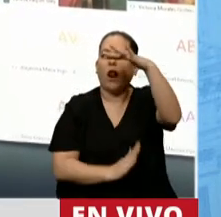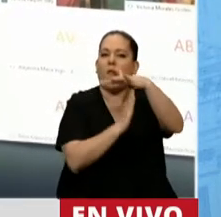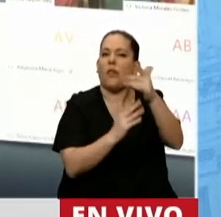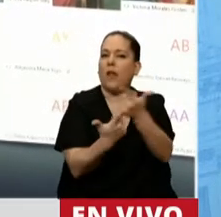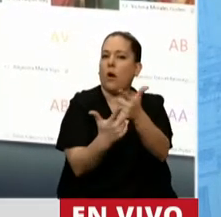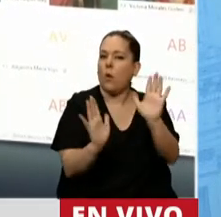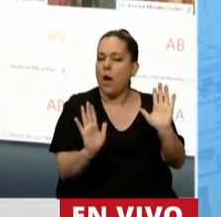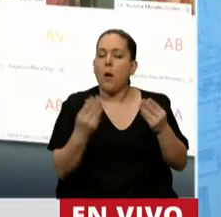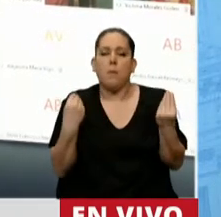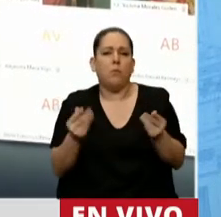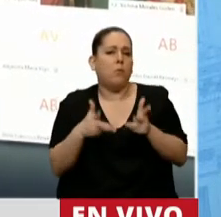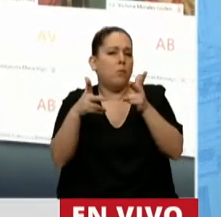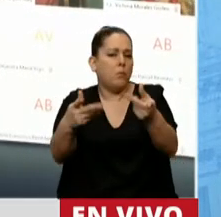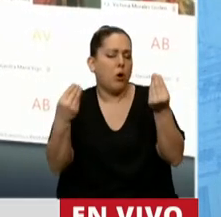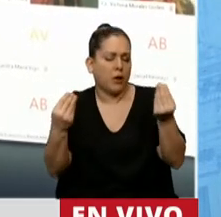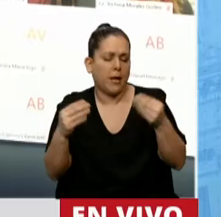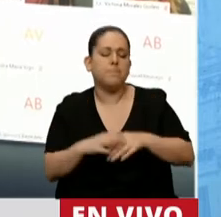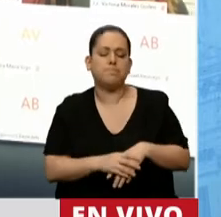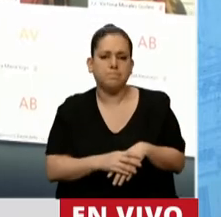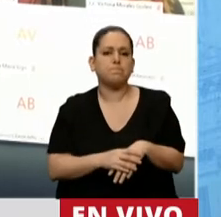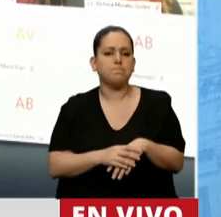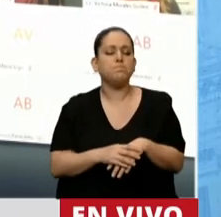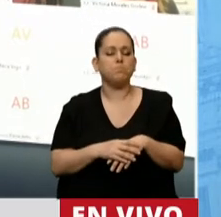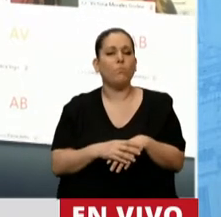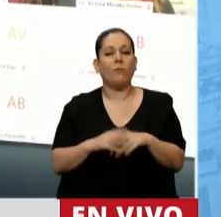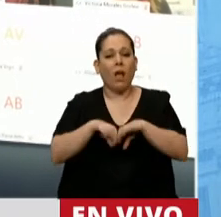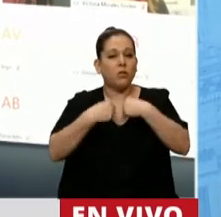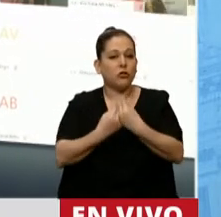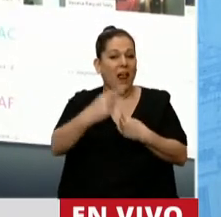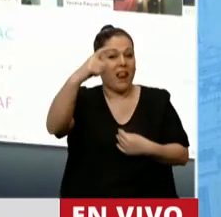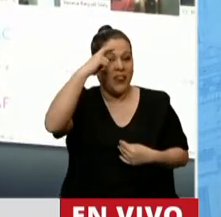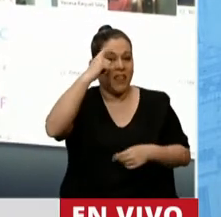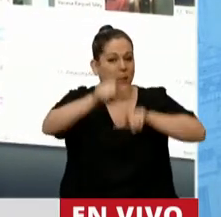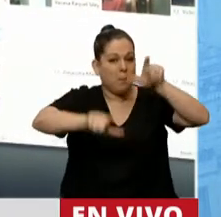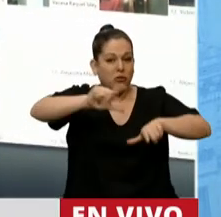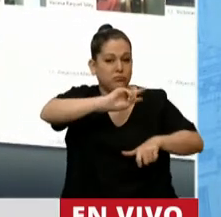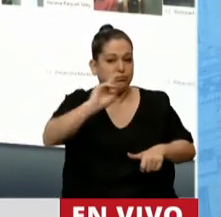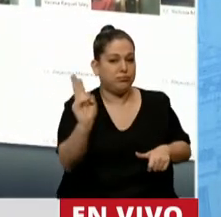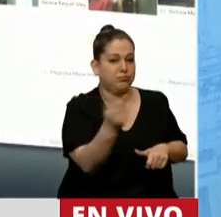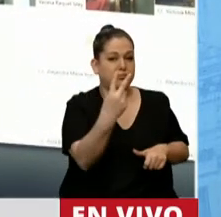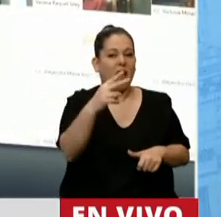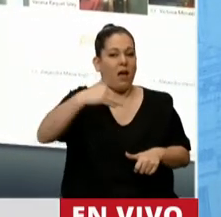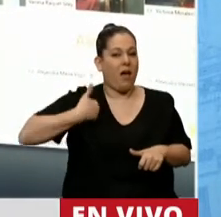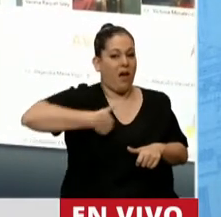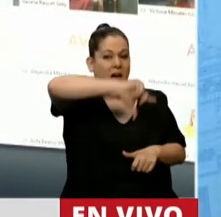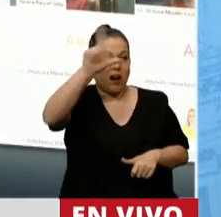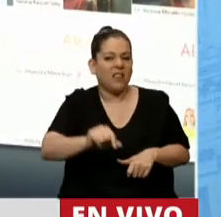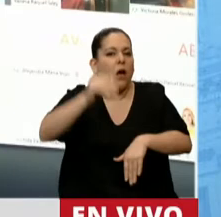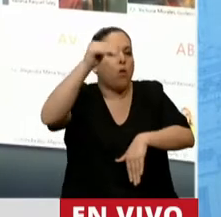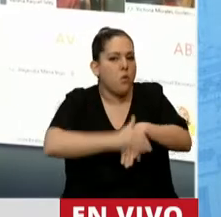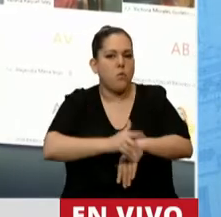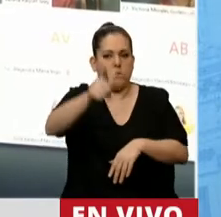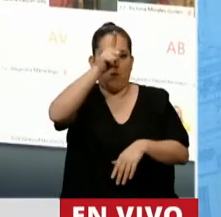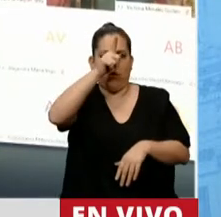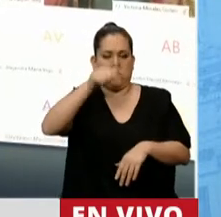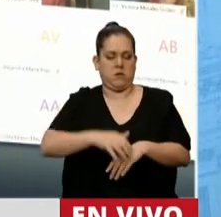nosotros hemos recolectado 10 muertes en todo el territorio nacional en manos de las fuerzas de seguridad.